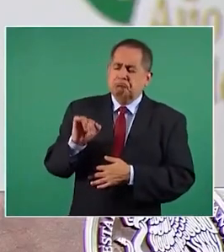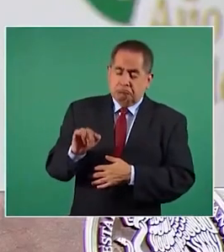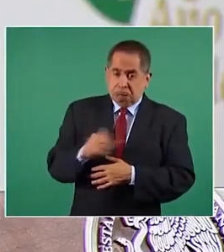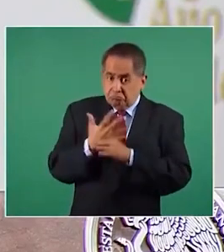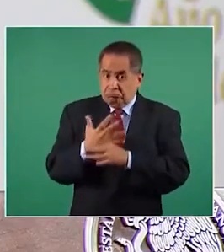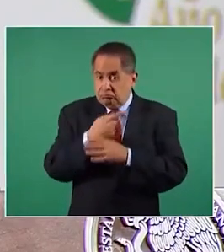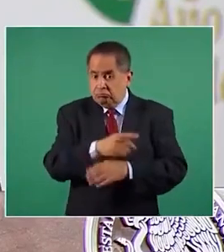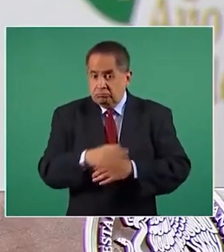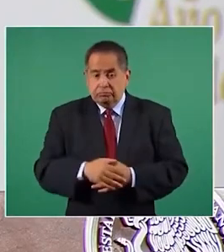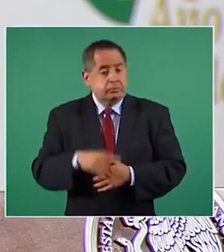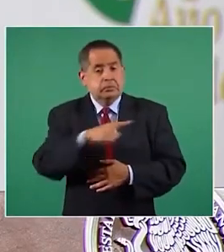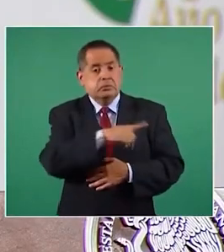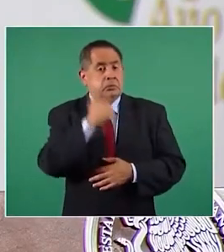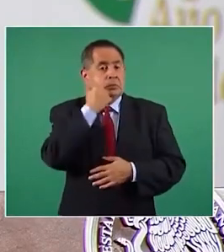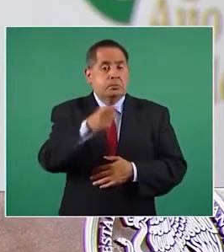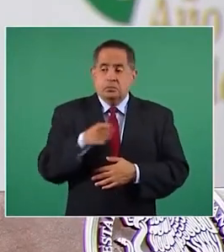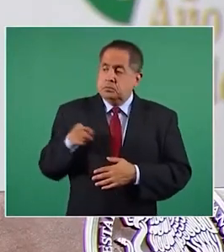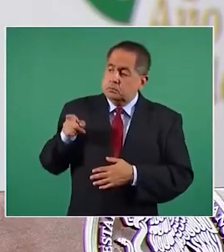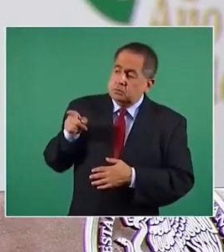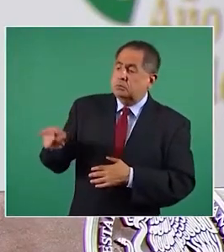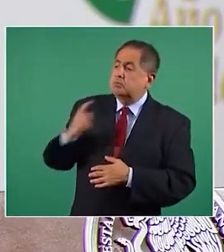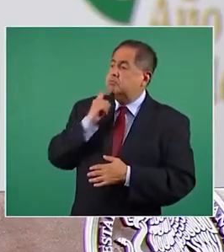porque no quería yo que llegara